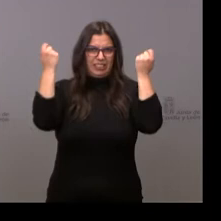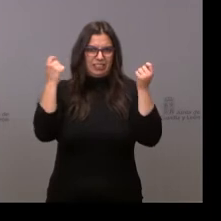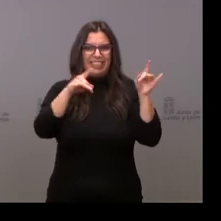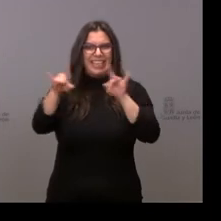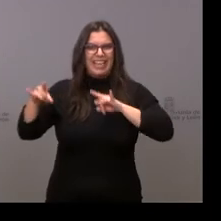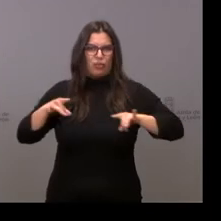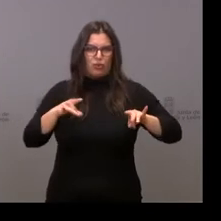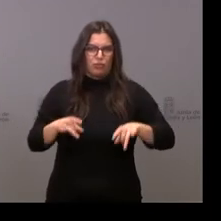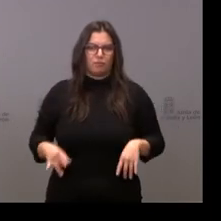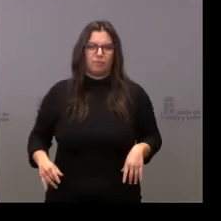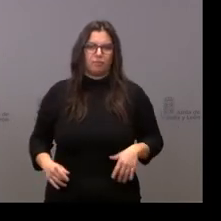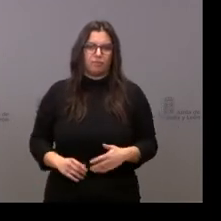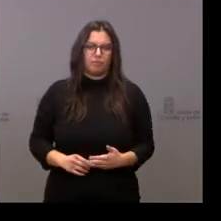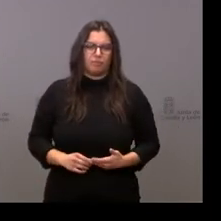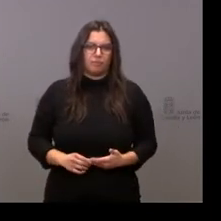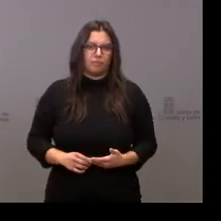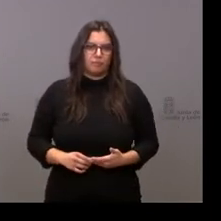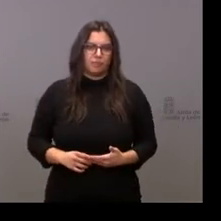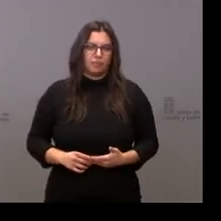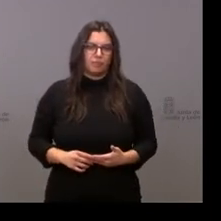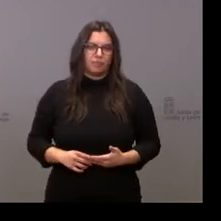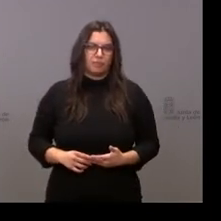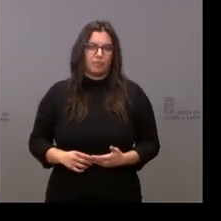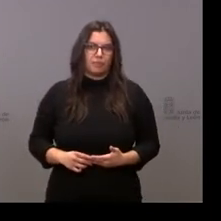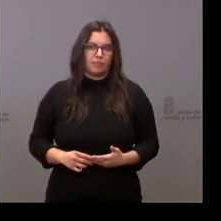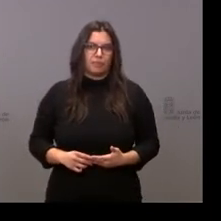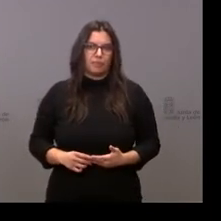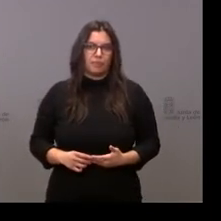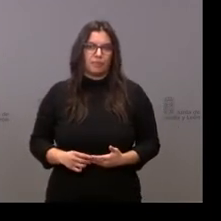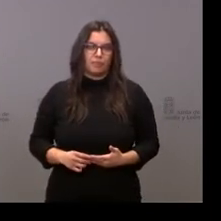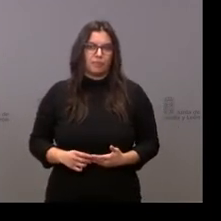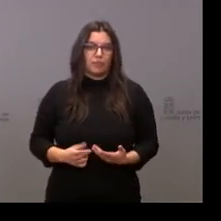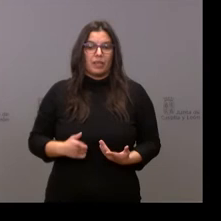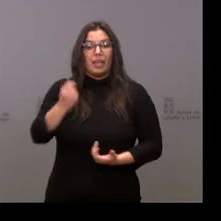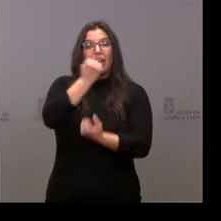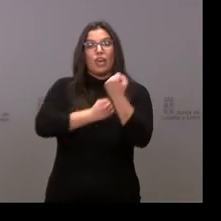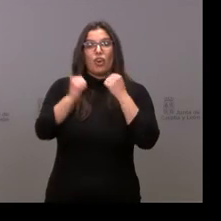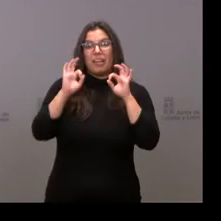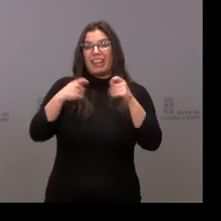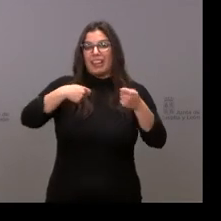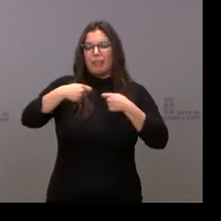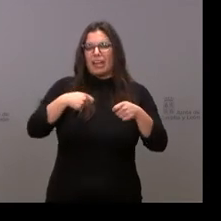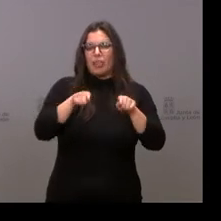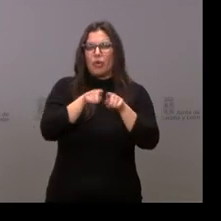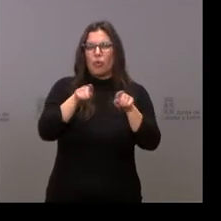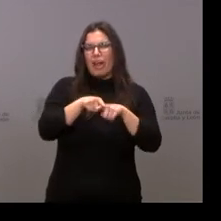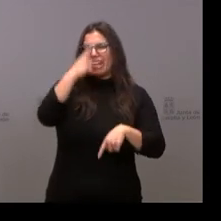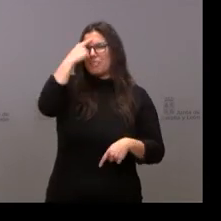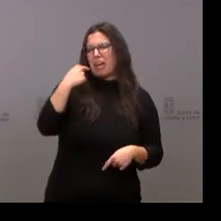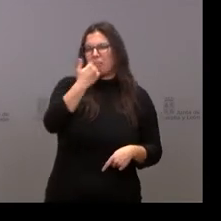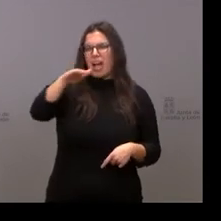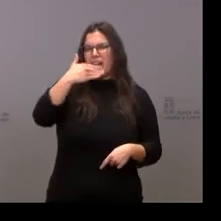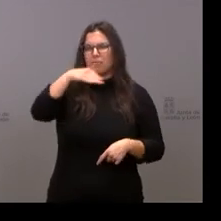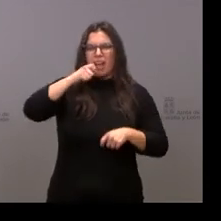territorios. Se está haciendo un descrédito de la economía de mercado, que, como decía antes,